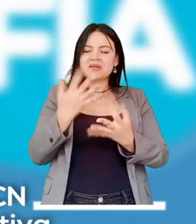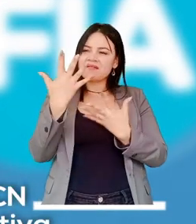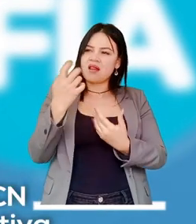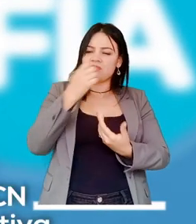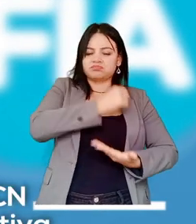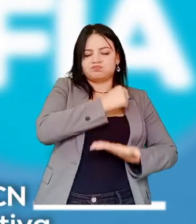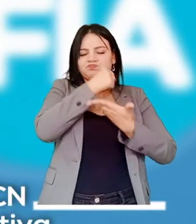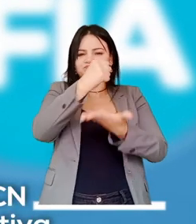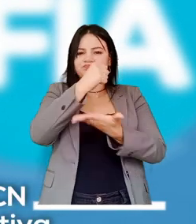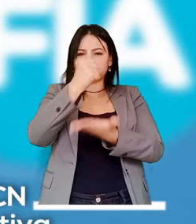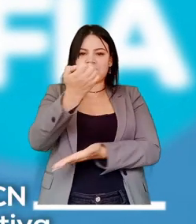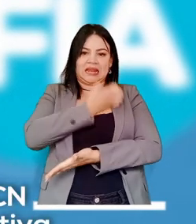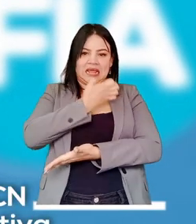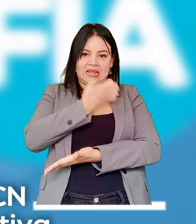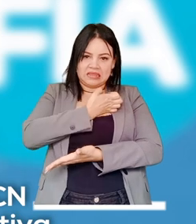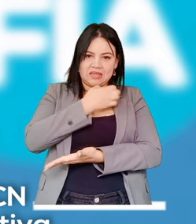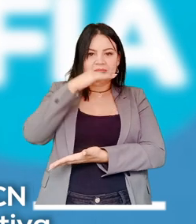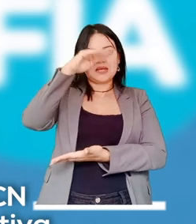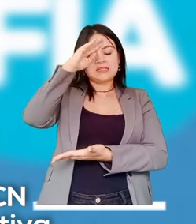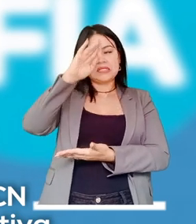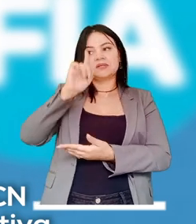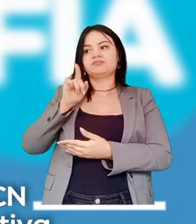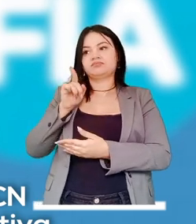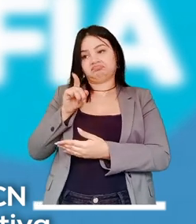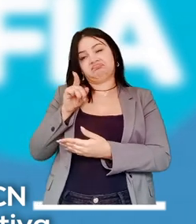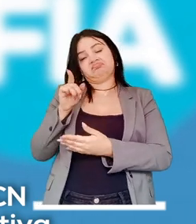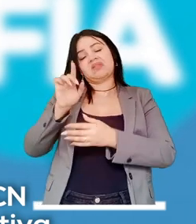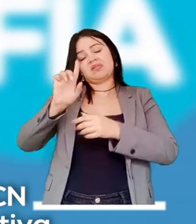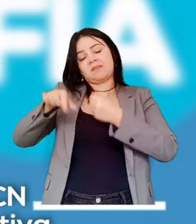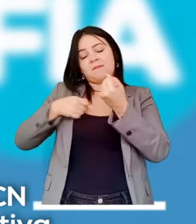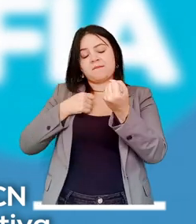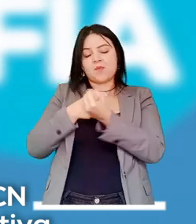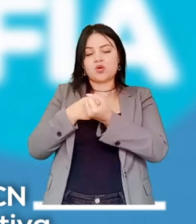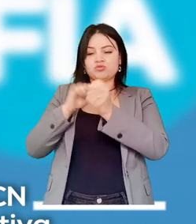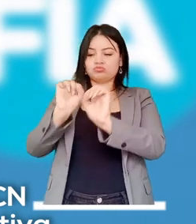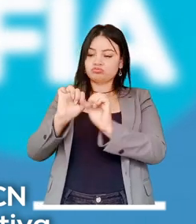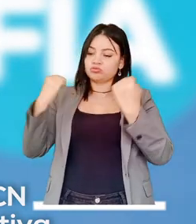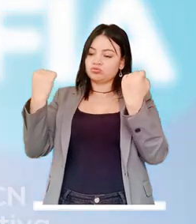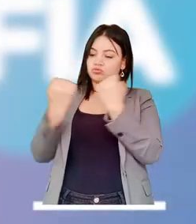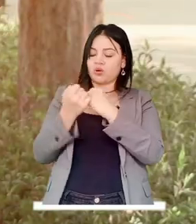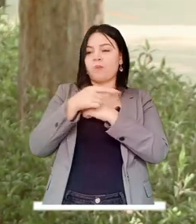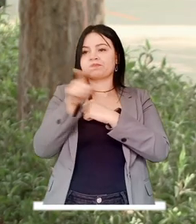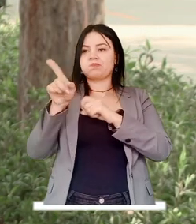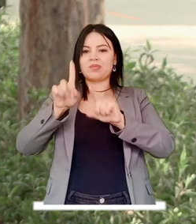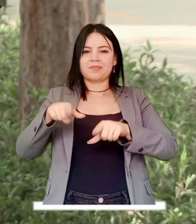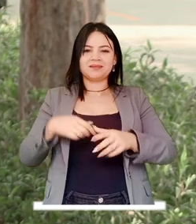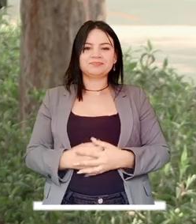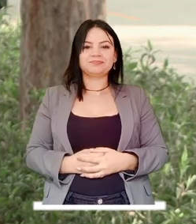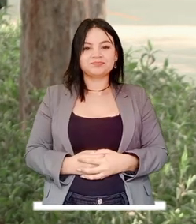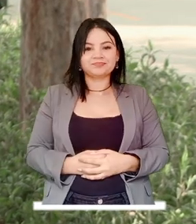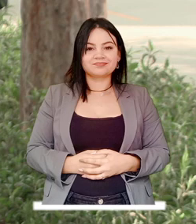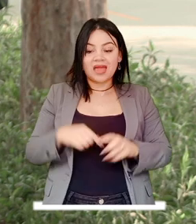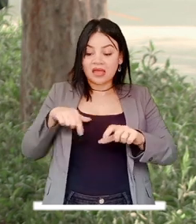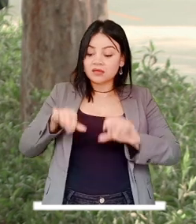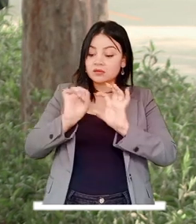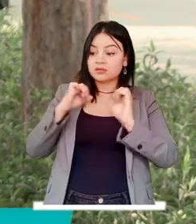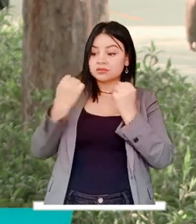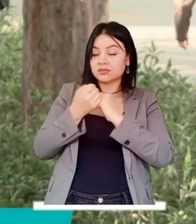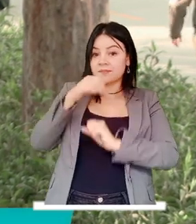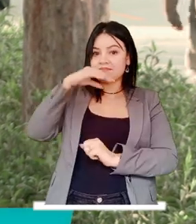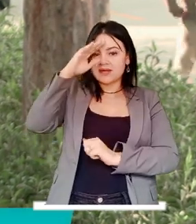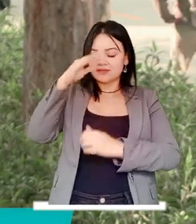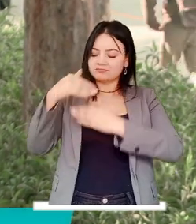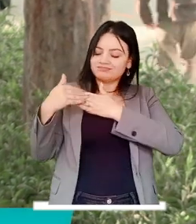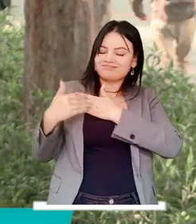recursos de la alcaldía de Medellín y ese apoyo y ese respaldo del Consejo de Medellín. Por eso desde el Consejo de Medellín